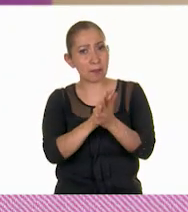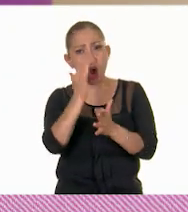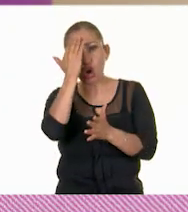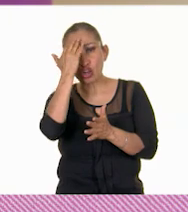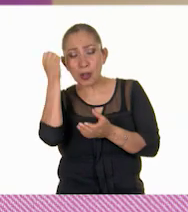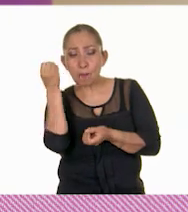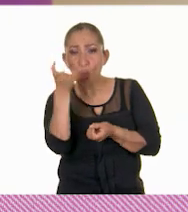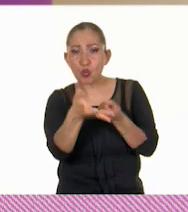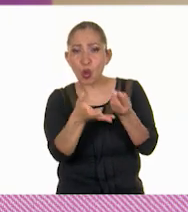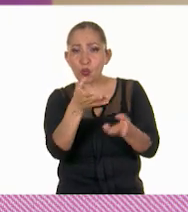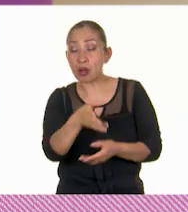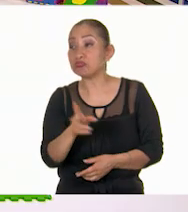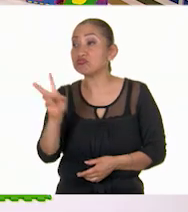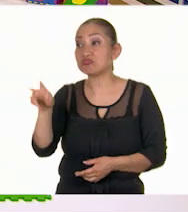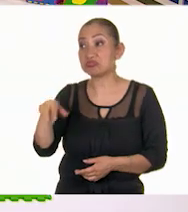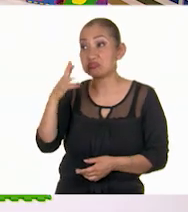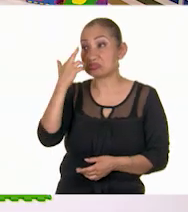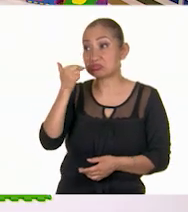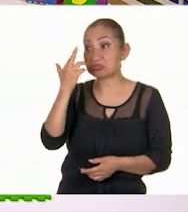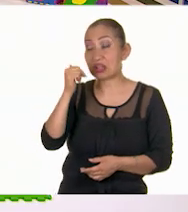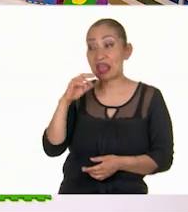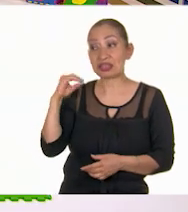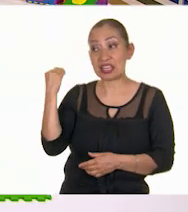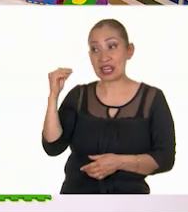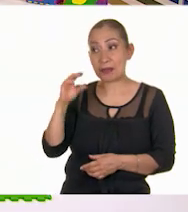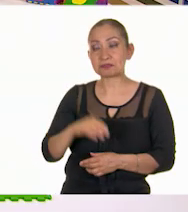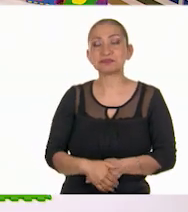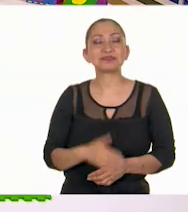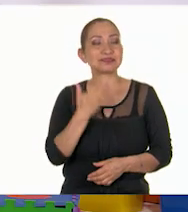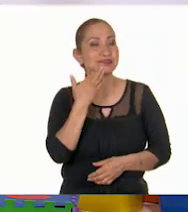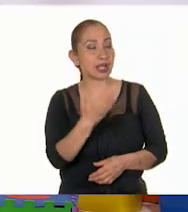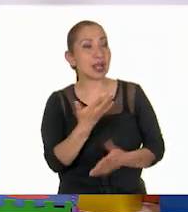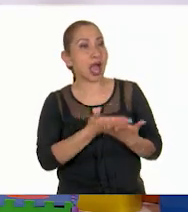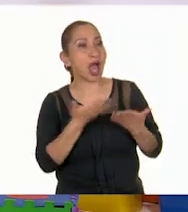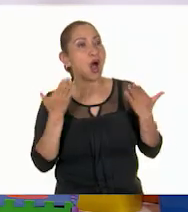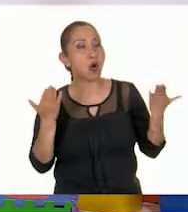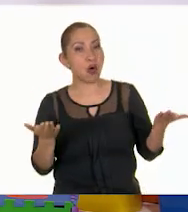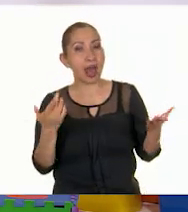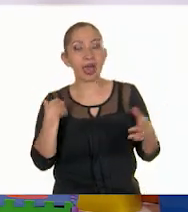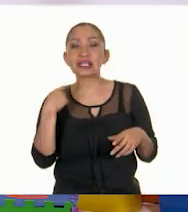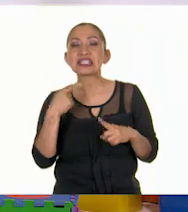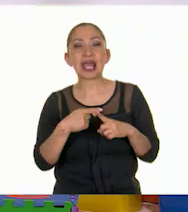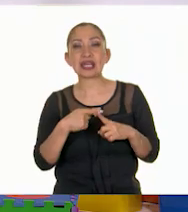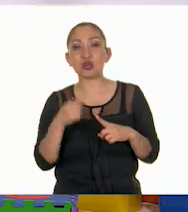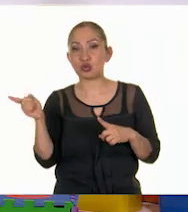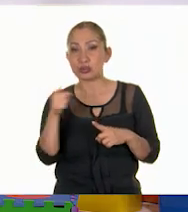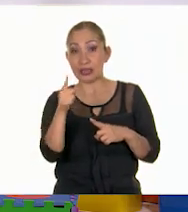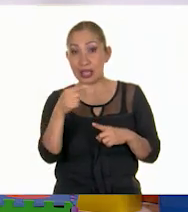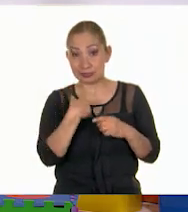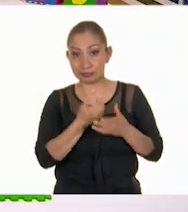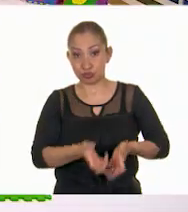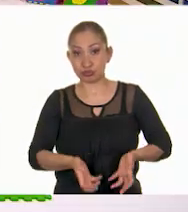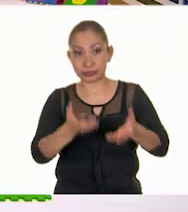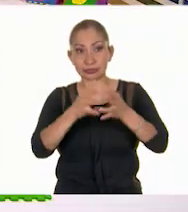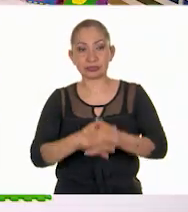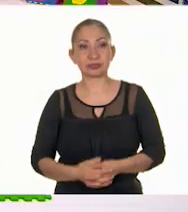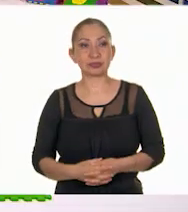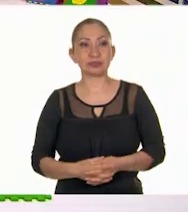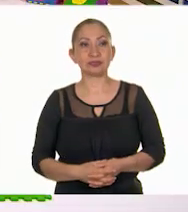conocimientos. ¡Tienes mucha razón, Tina! Muy bien. Ahora es el turno de ustedes. Les ayudo a lanzar el dato.